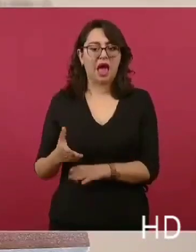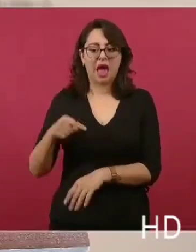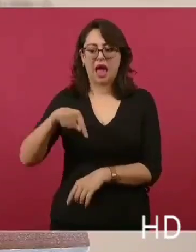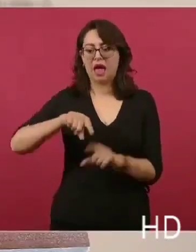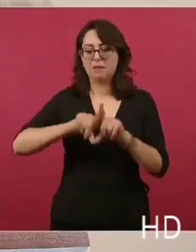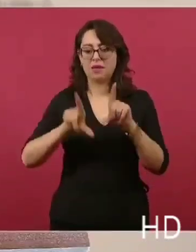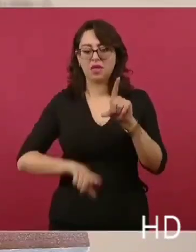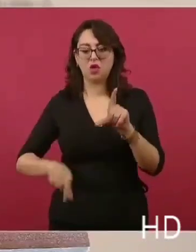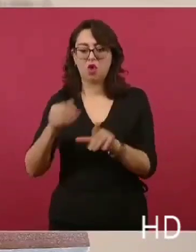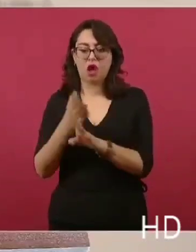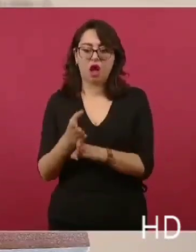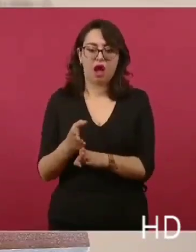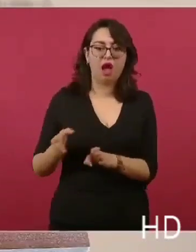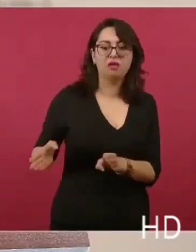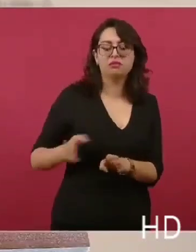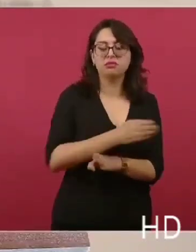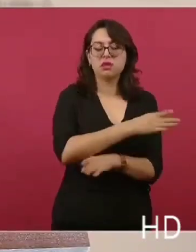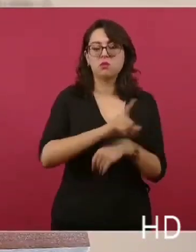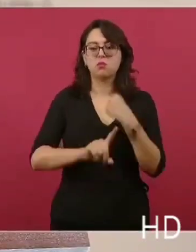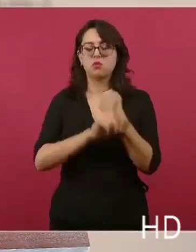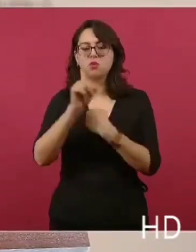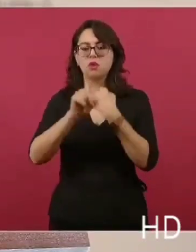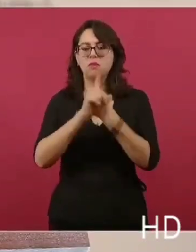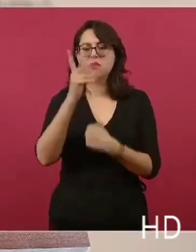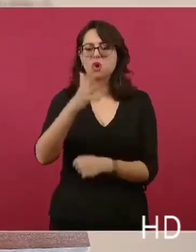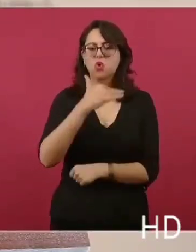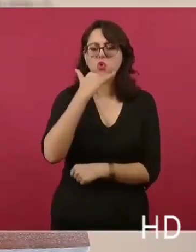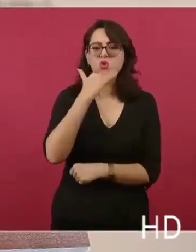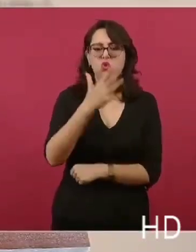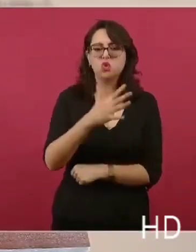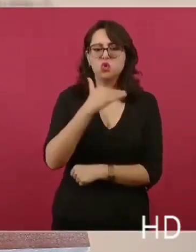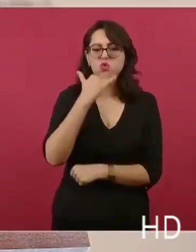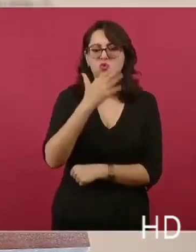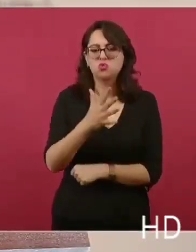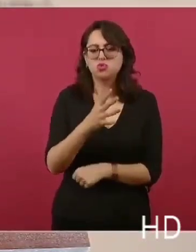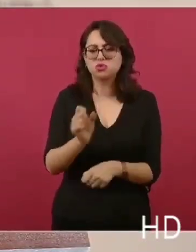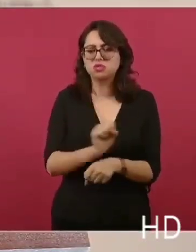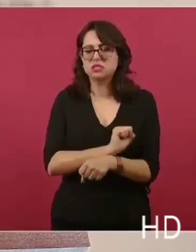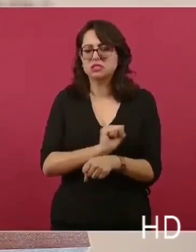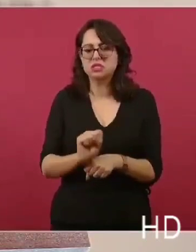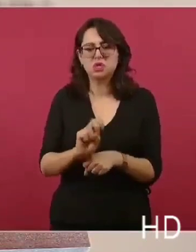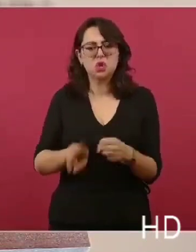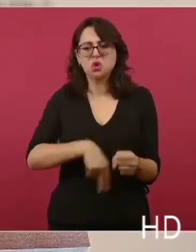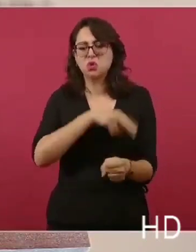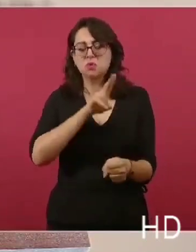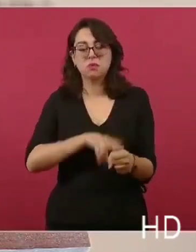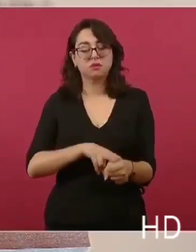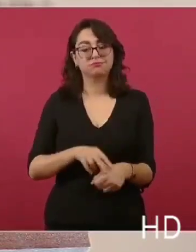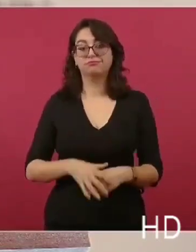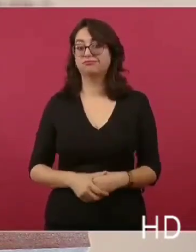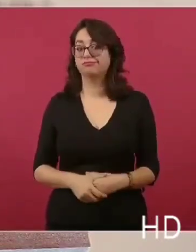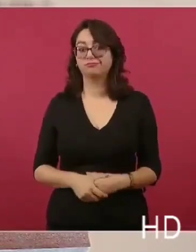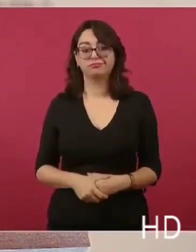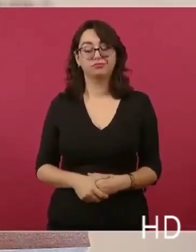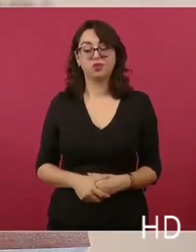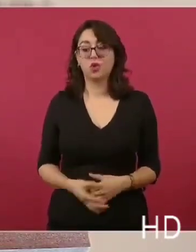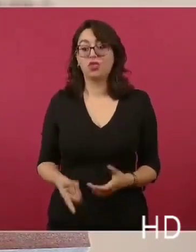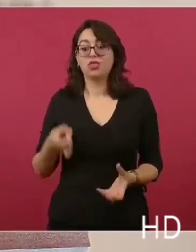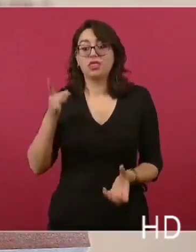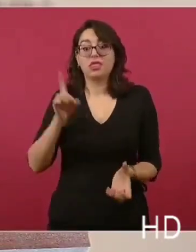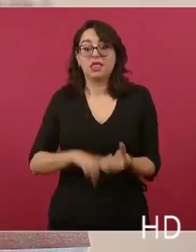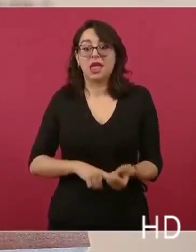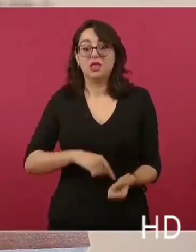tuvimos. Nosotros tuvimos una estructura de Estado corrupto cuando la corrupción se conformó en uno de los